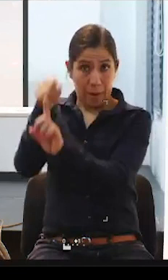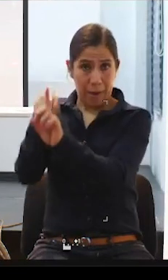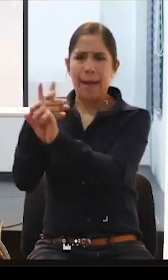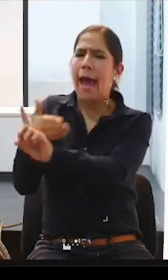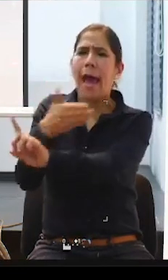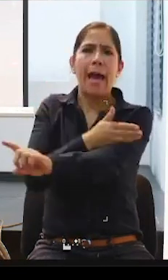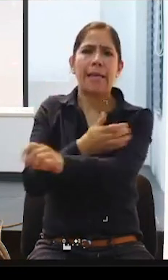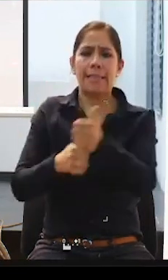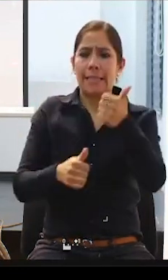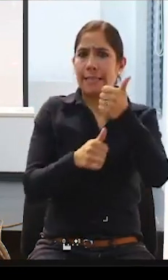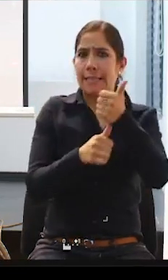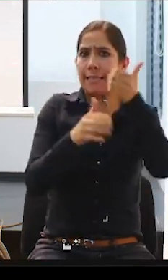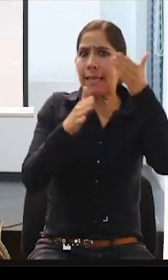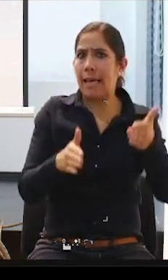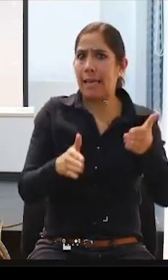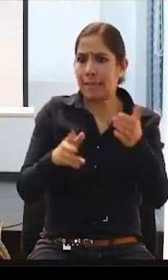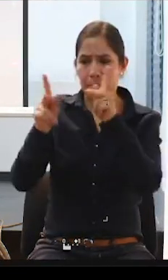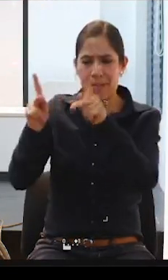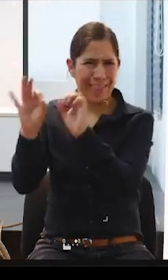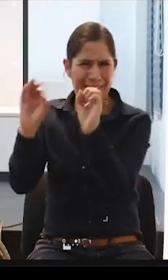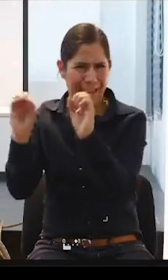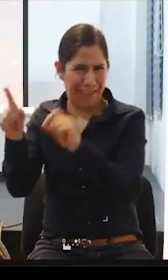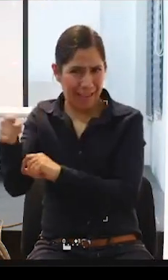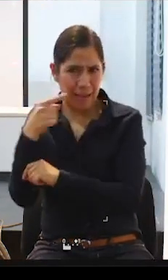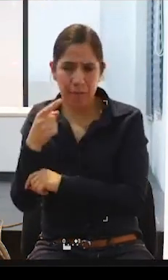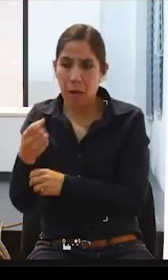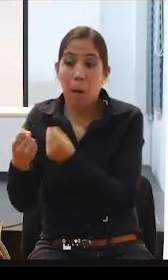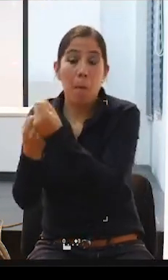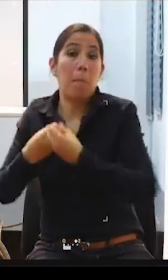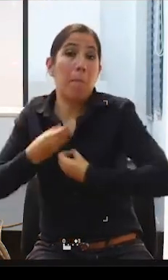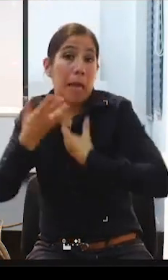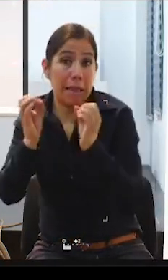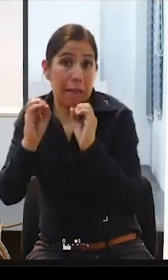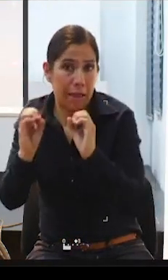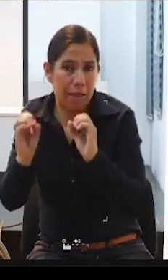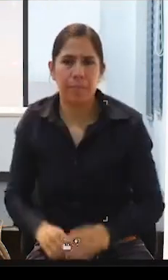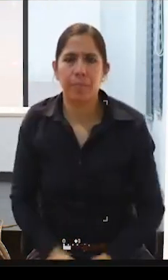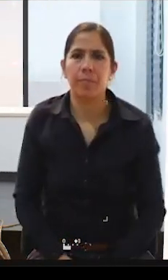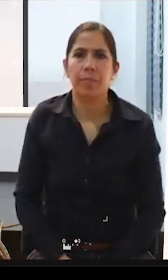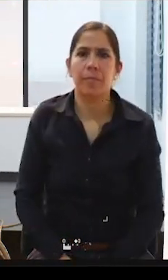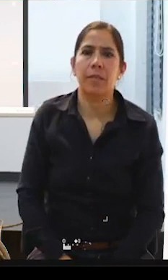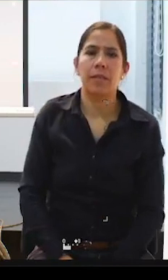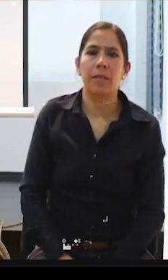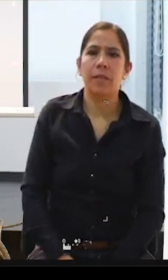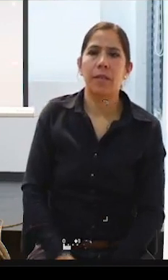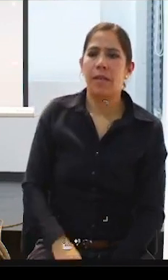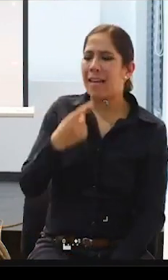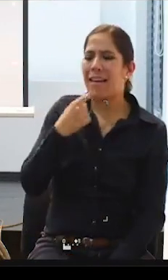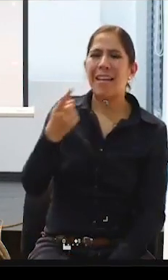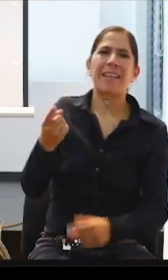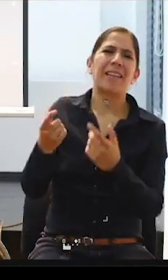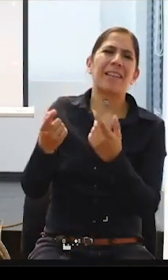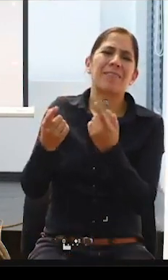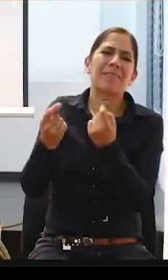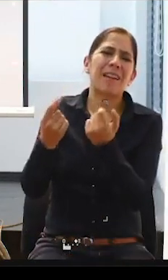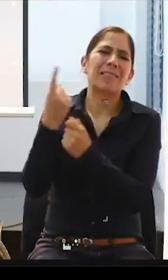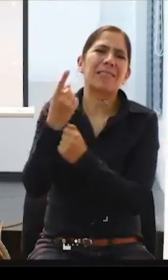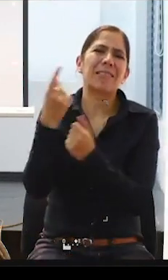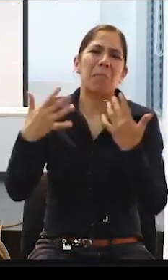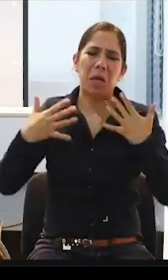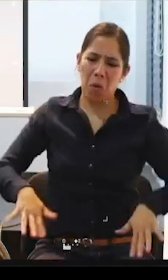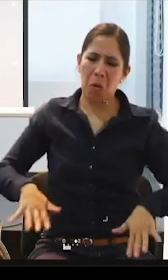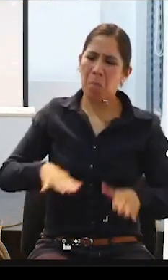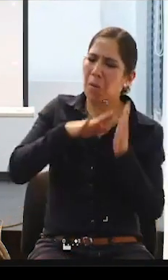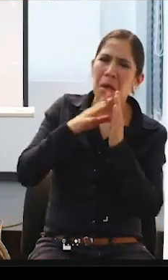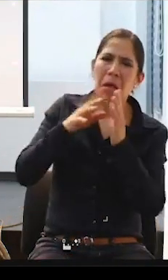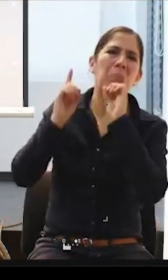a expresarse, él, lo ponían a ver mucho Barney, lo vestían casi como con pijamas y él no quería